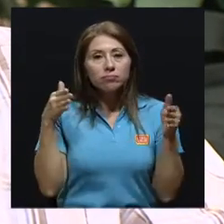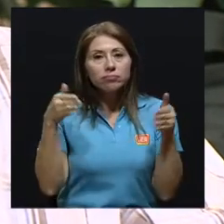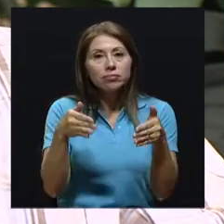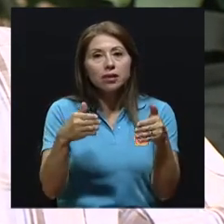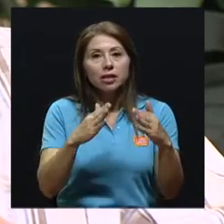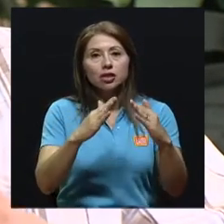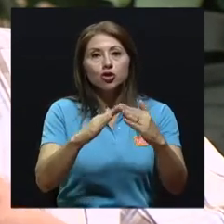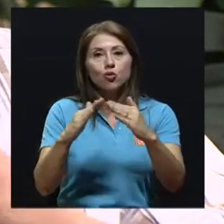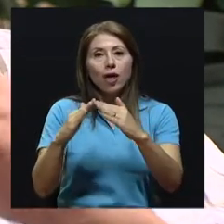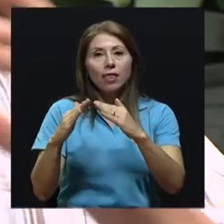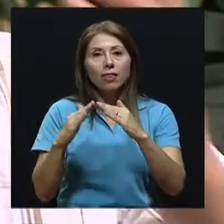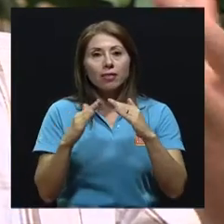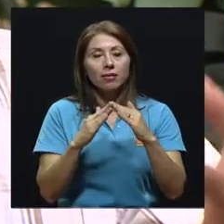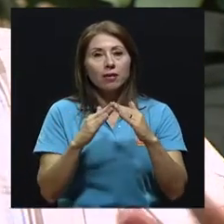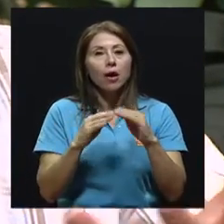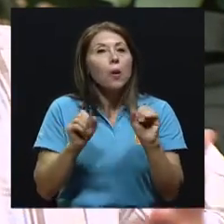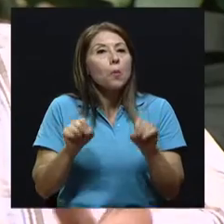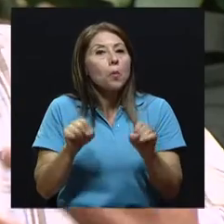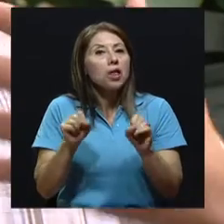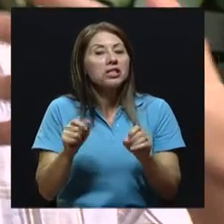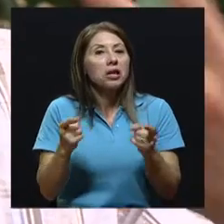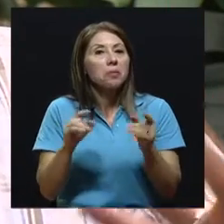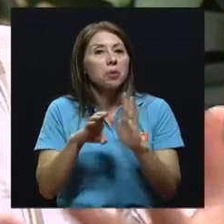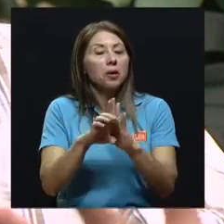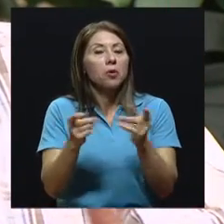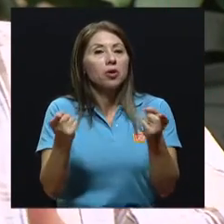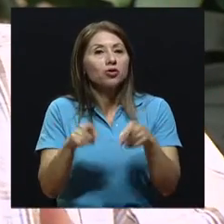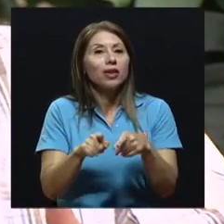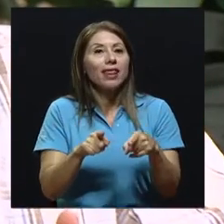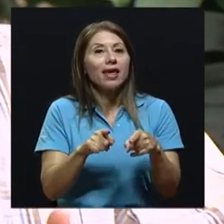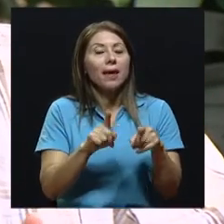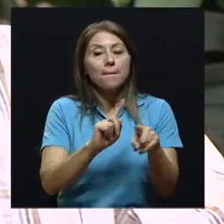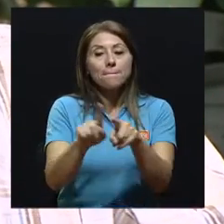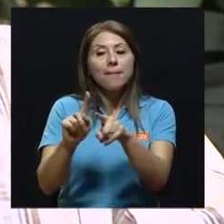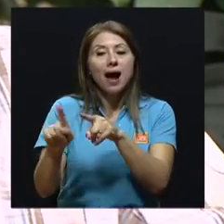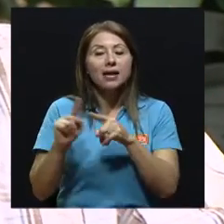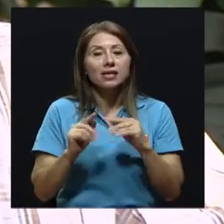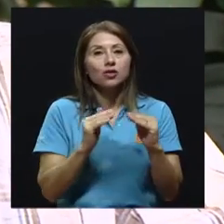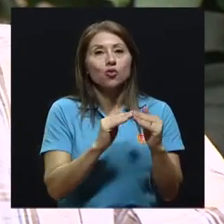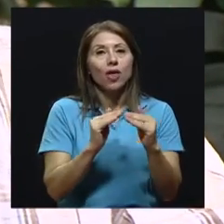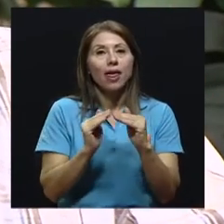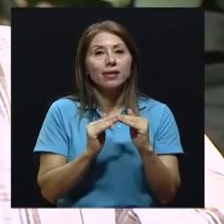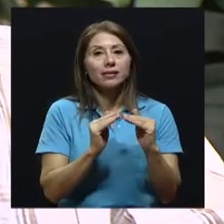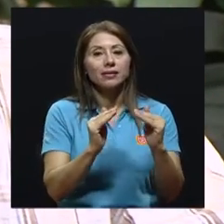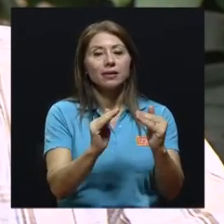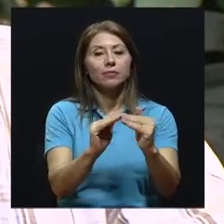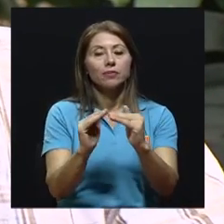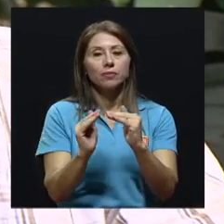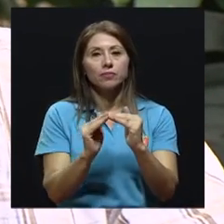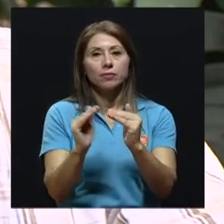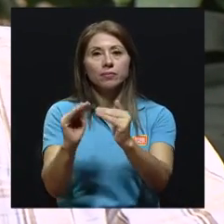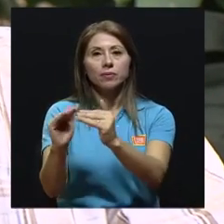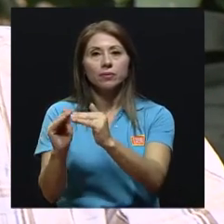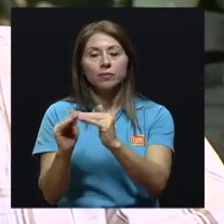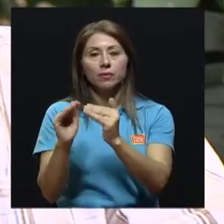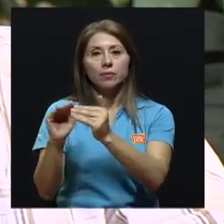puede ser una convergencia de lo que sucede en varias ciudades. En este caso, el área metropolitana, que es el área de estudio de nosotros, ahí es donde se concentra